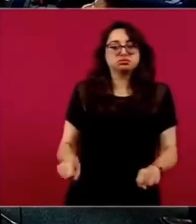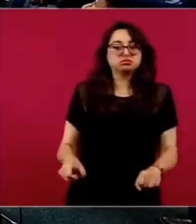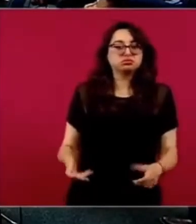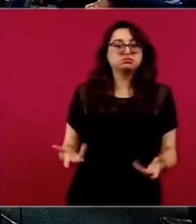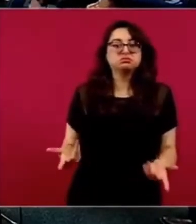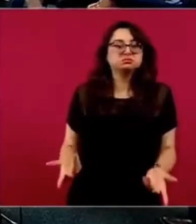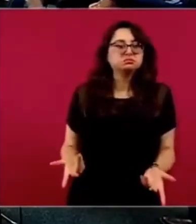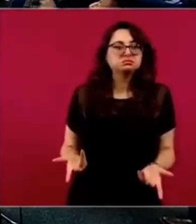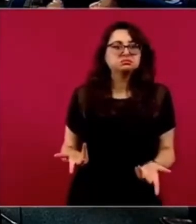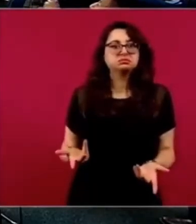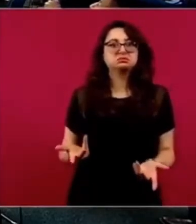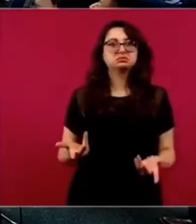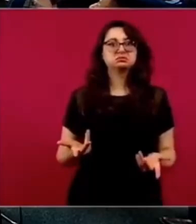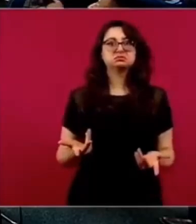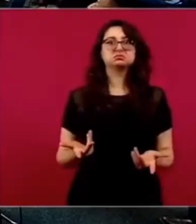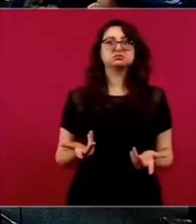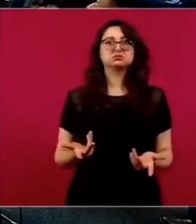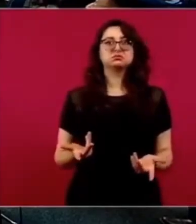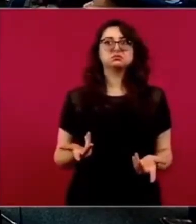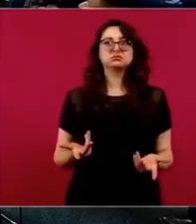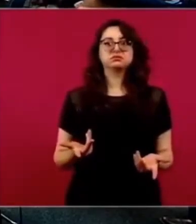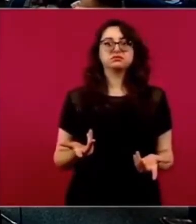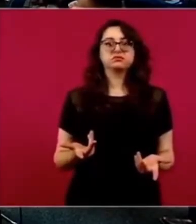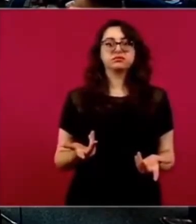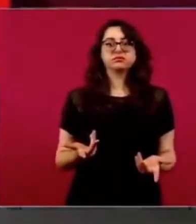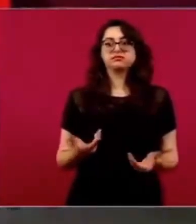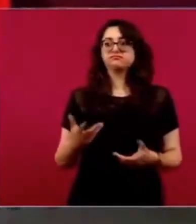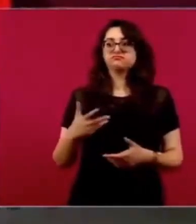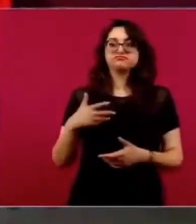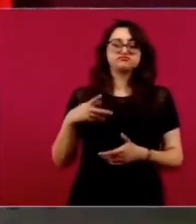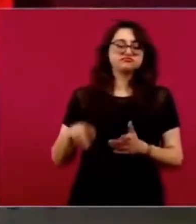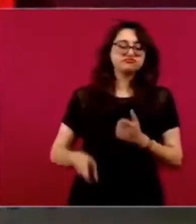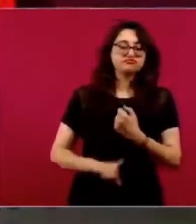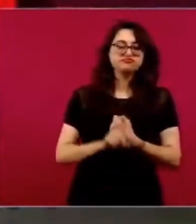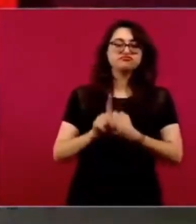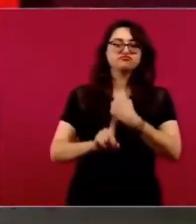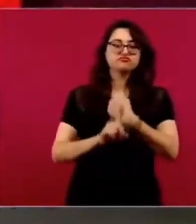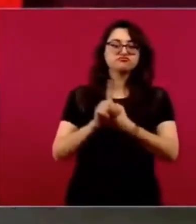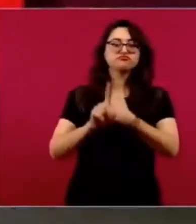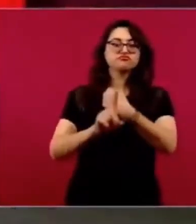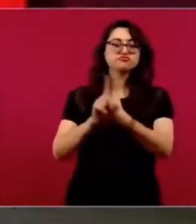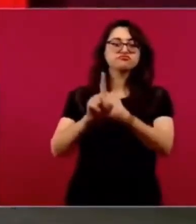de crisis en crisis. ¿Qué es eso?